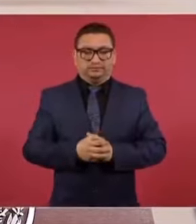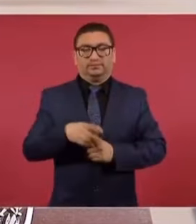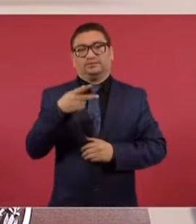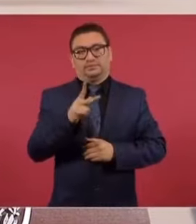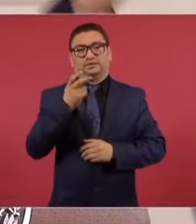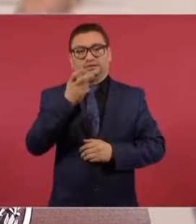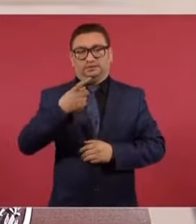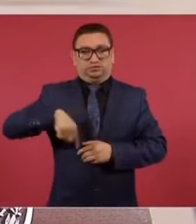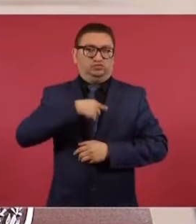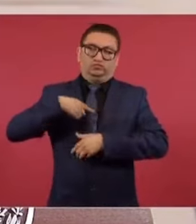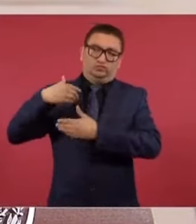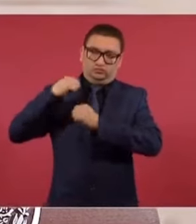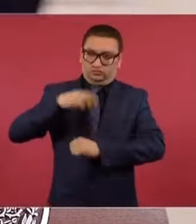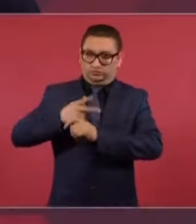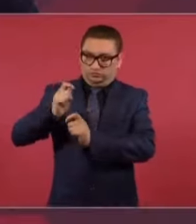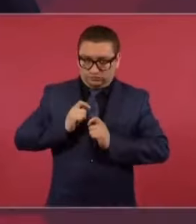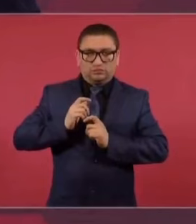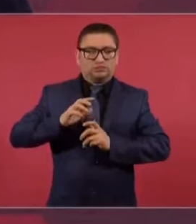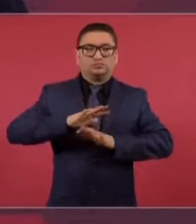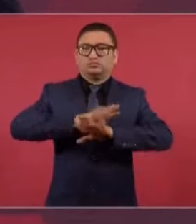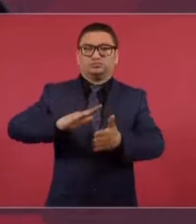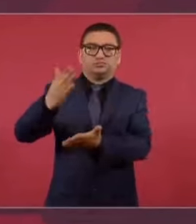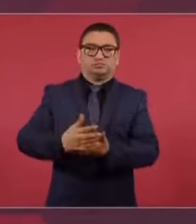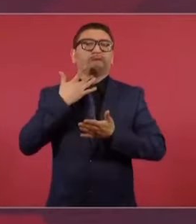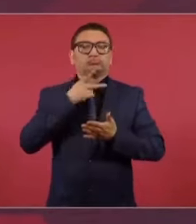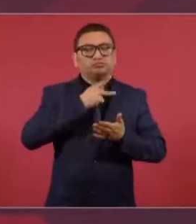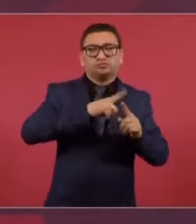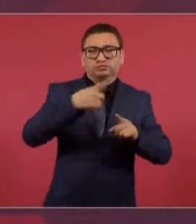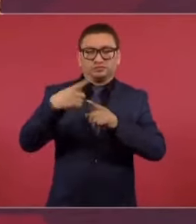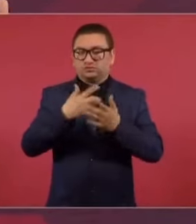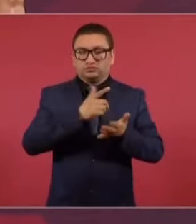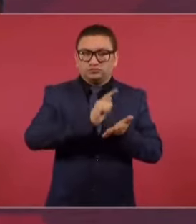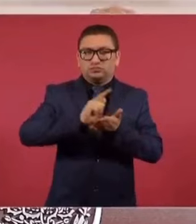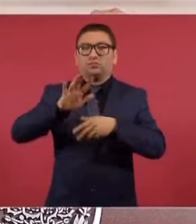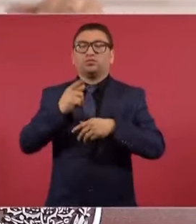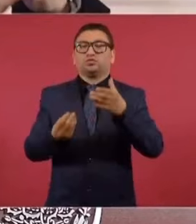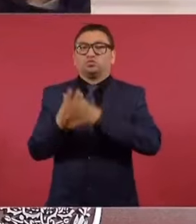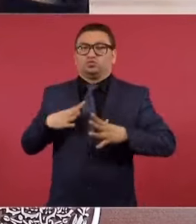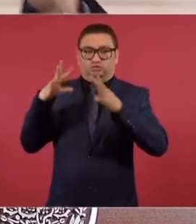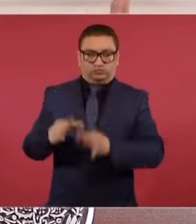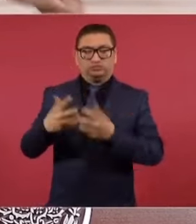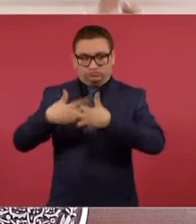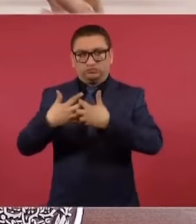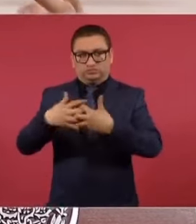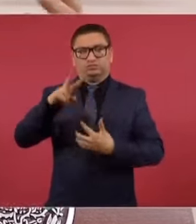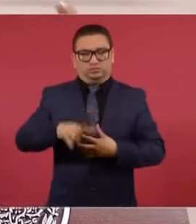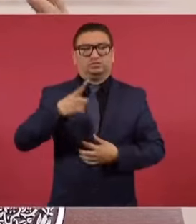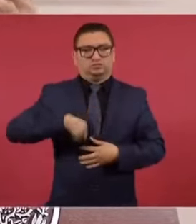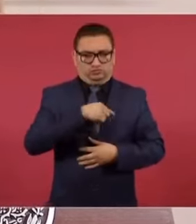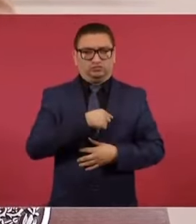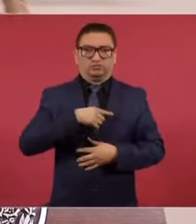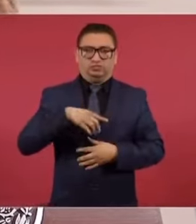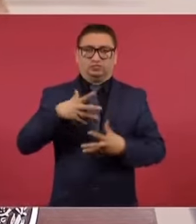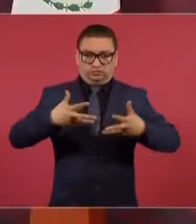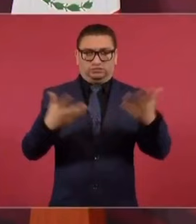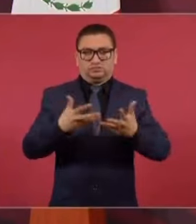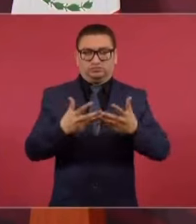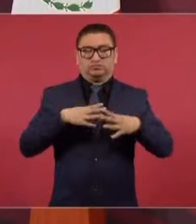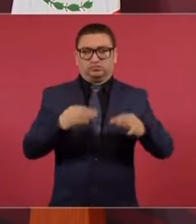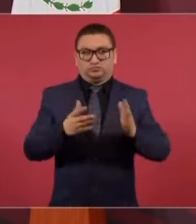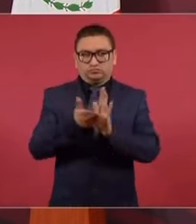Pero ahí sí llegamos y ya se levantó la refinación. ¿Por qué? Pues hicimos una nueva refinería. La verdad, estamos haciendo tres.